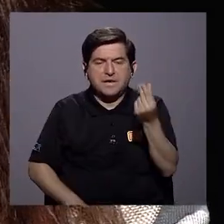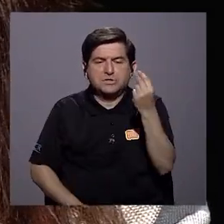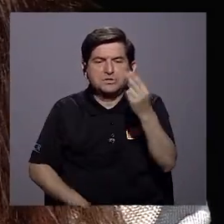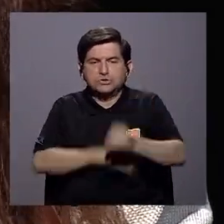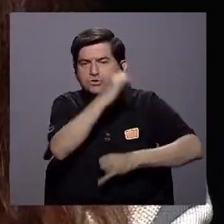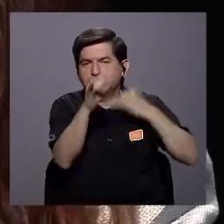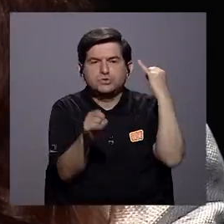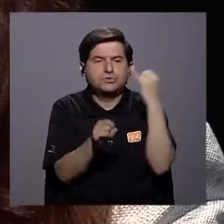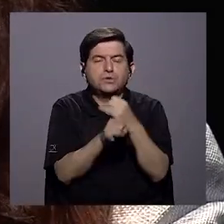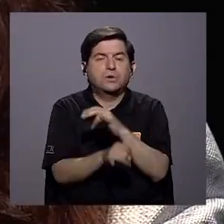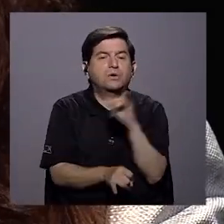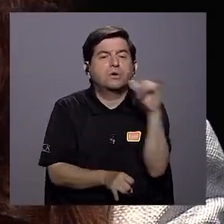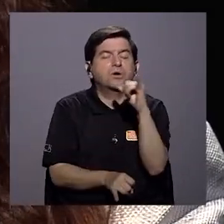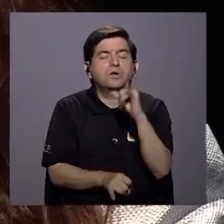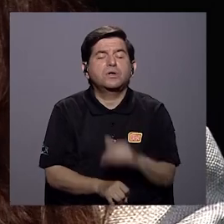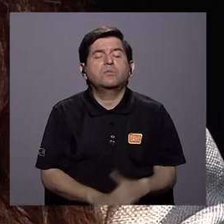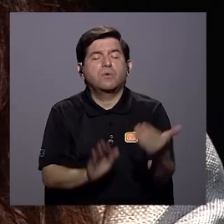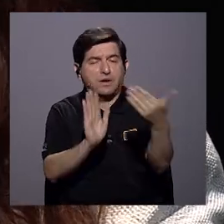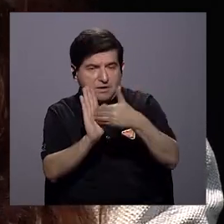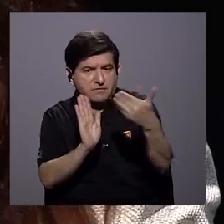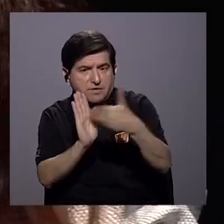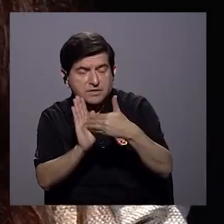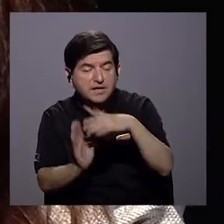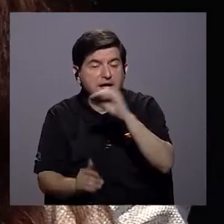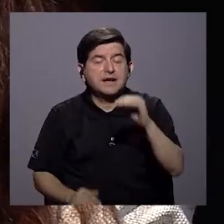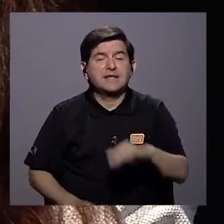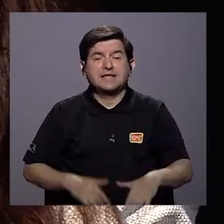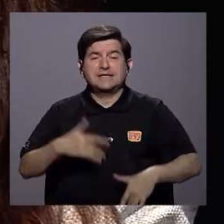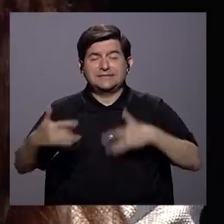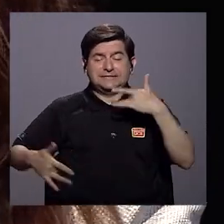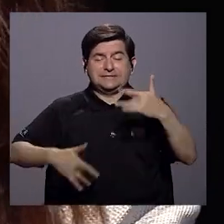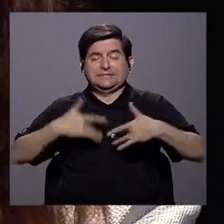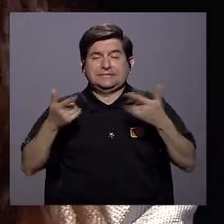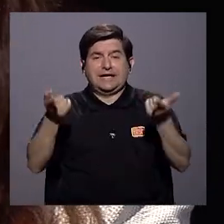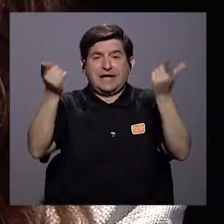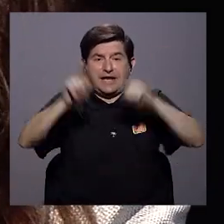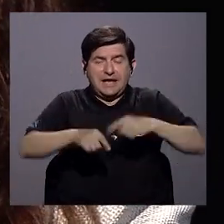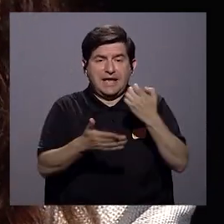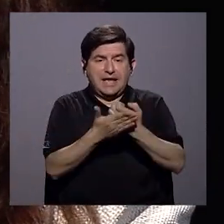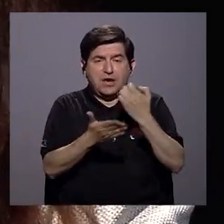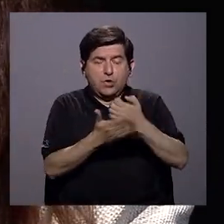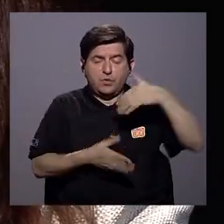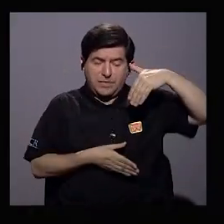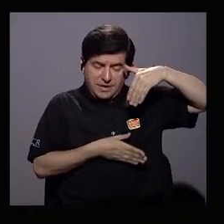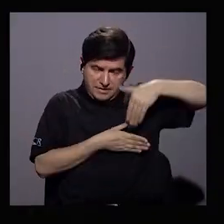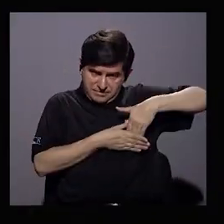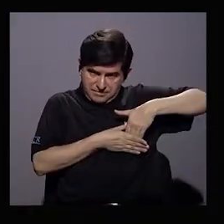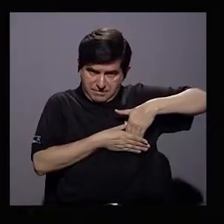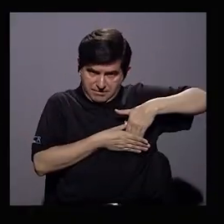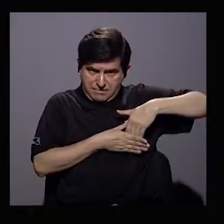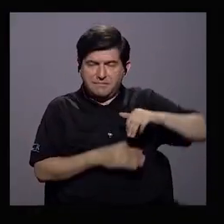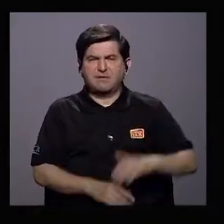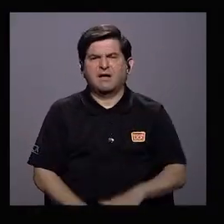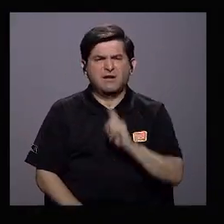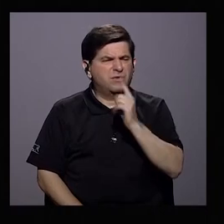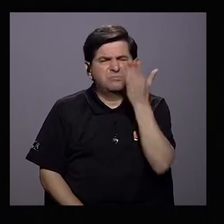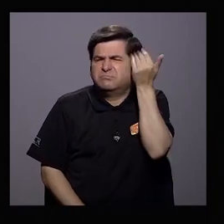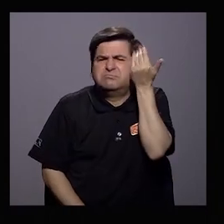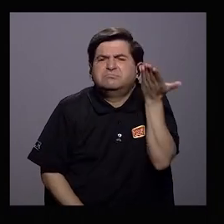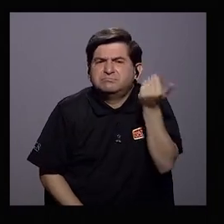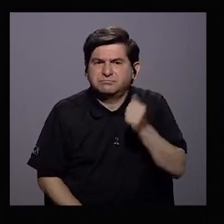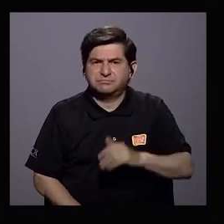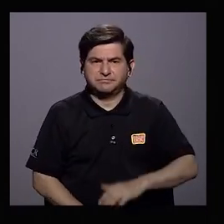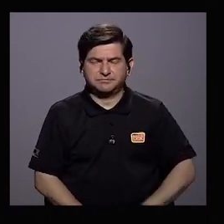internacionales, sino que también, evidentemente, tiene una sensibilidad a lo que pase en la economía interna. ¿Por qué lo digo así?